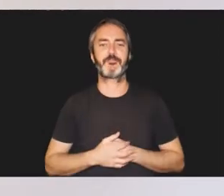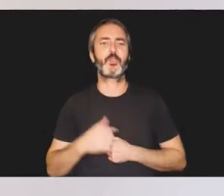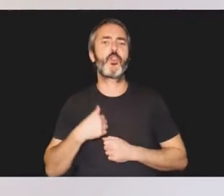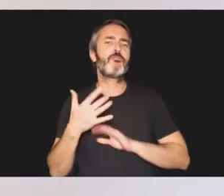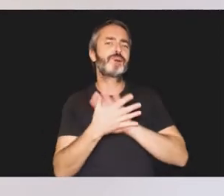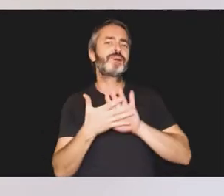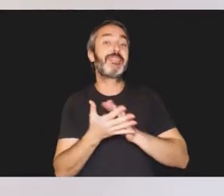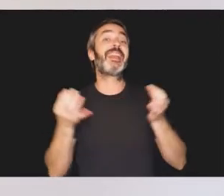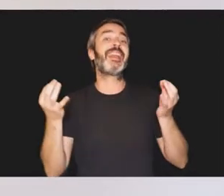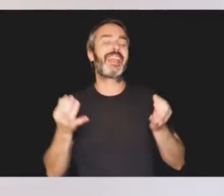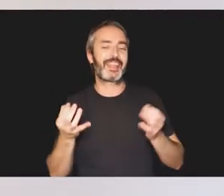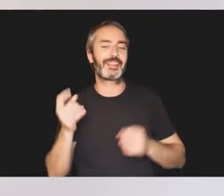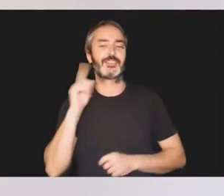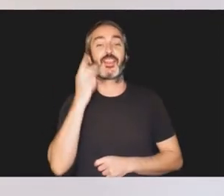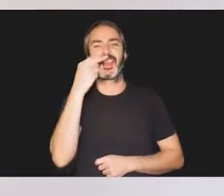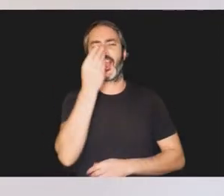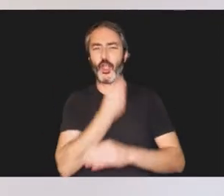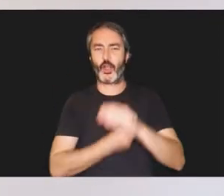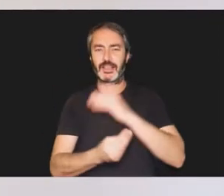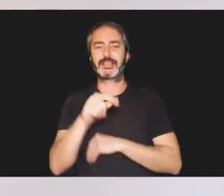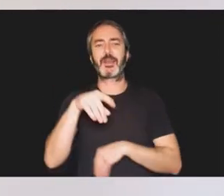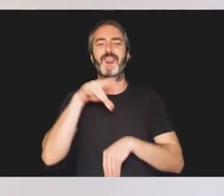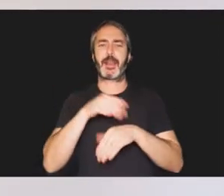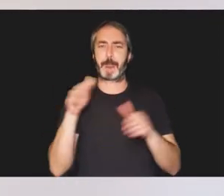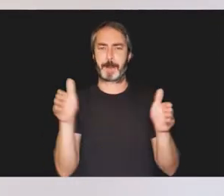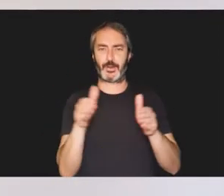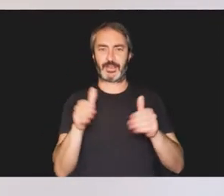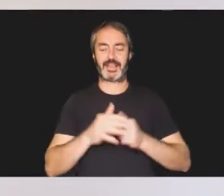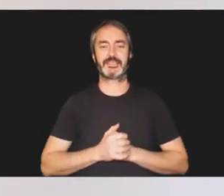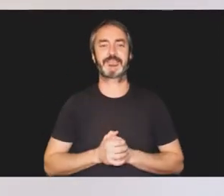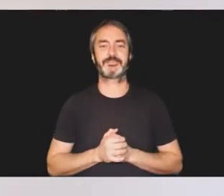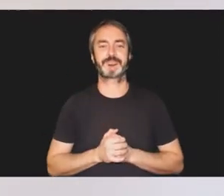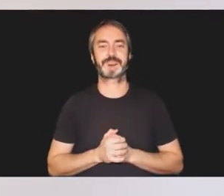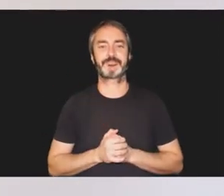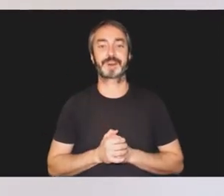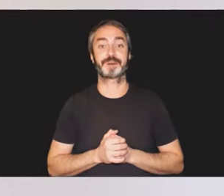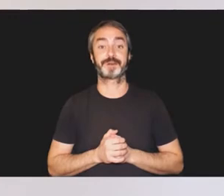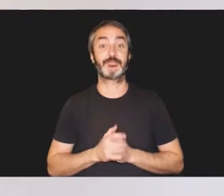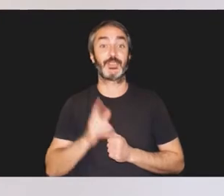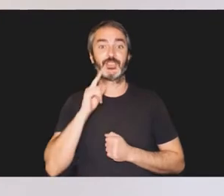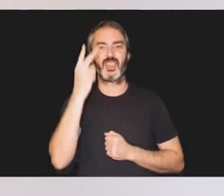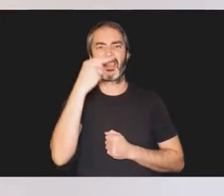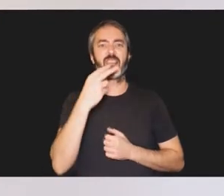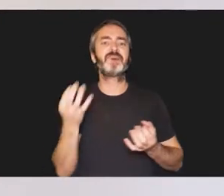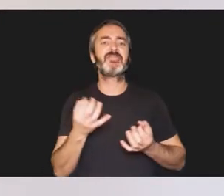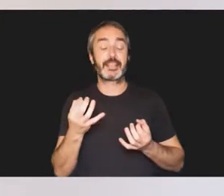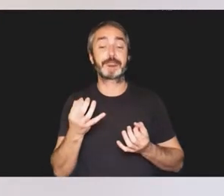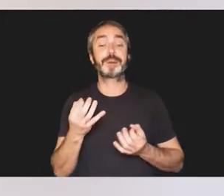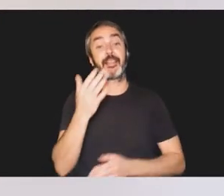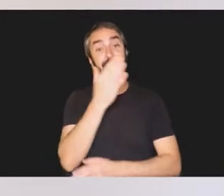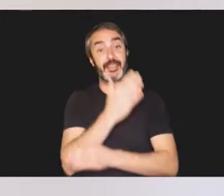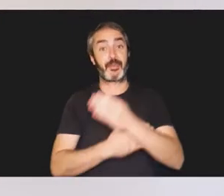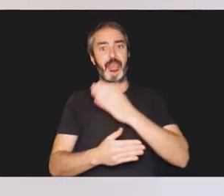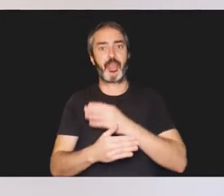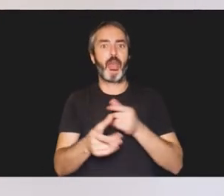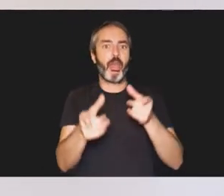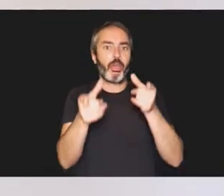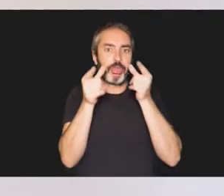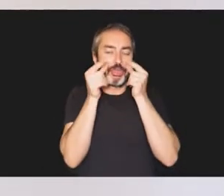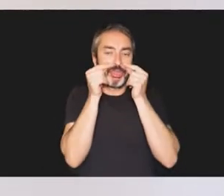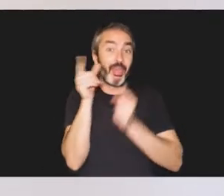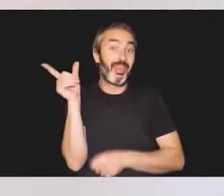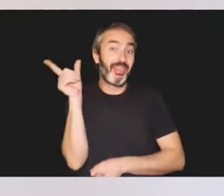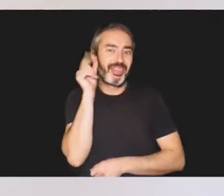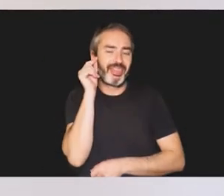Hoy vengo a hablaros de sordoceguera congénita y enfermedades minoritarias. La sordoceguera congénita es una discapacidad donde la pérdida